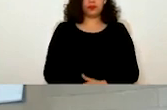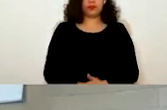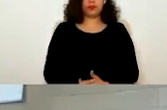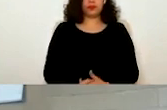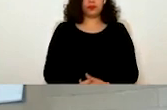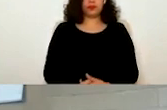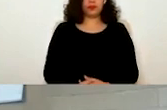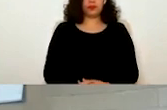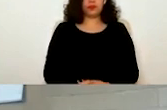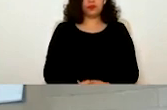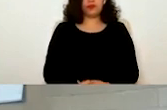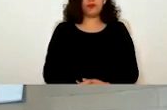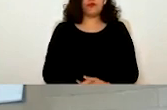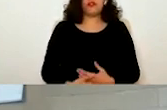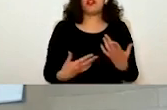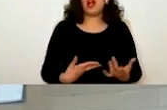Vamos a poner el código postal.